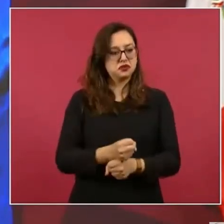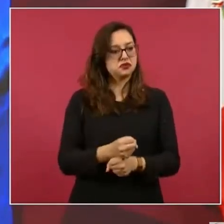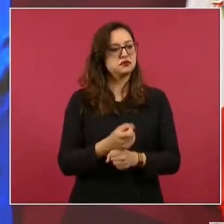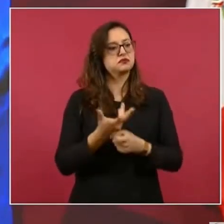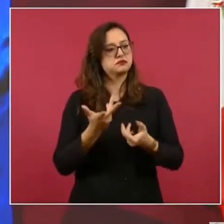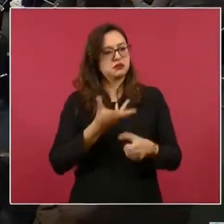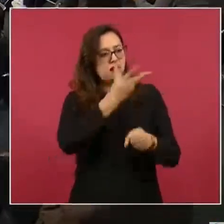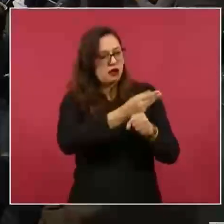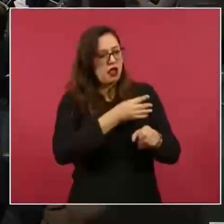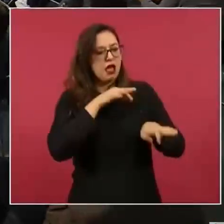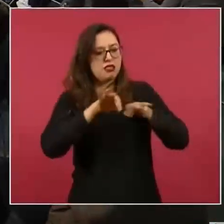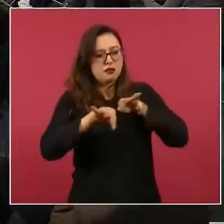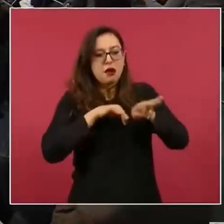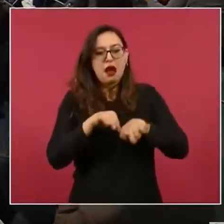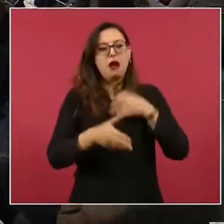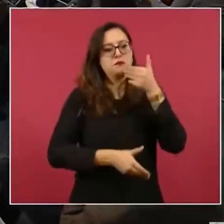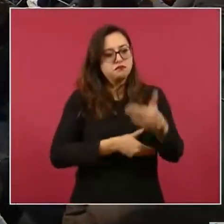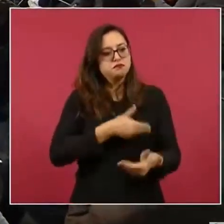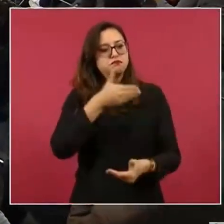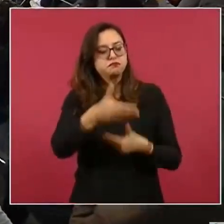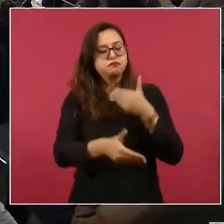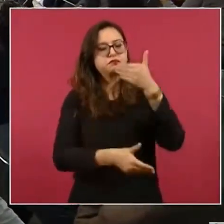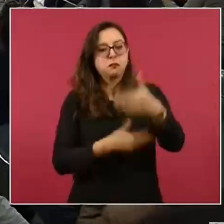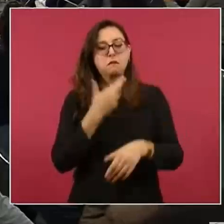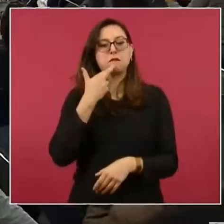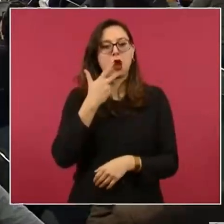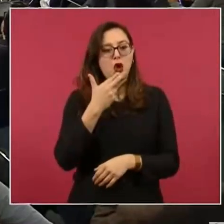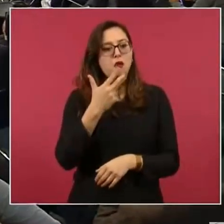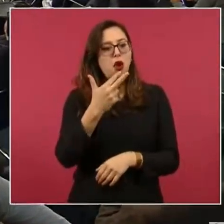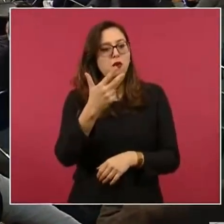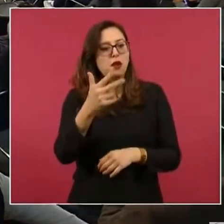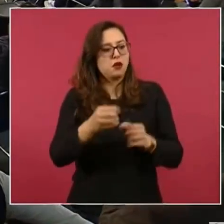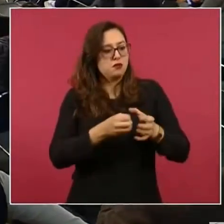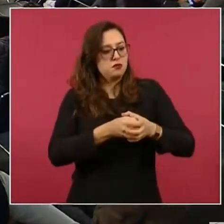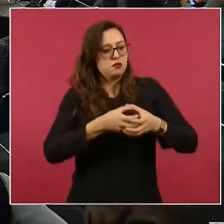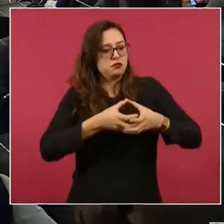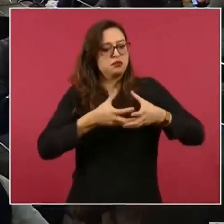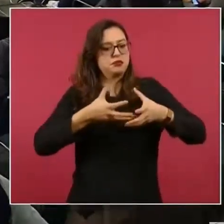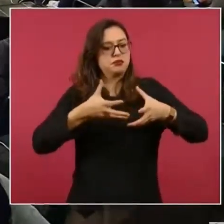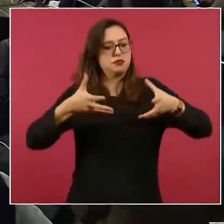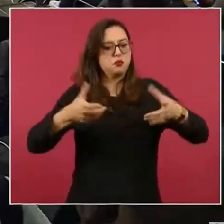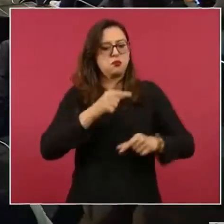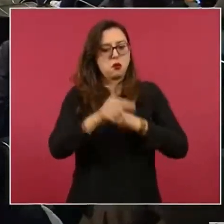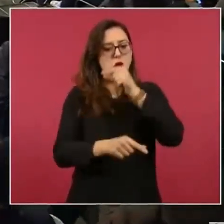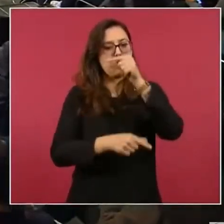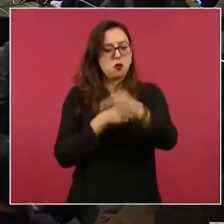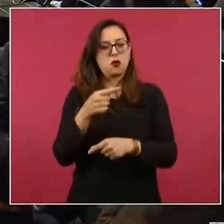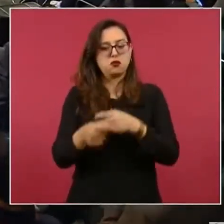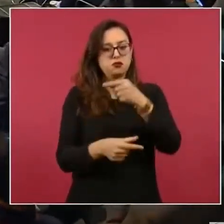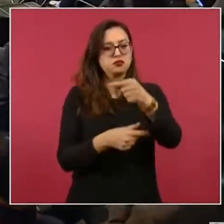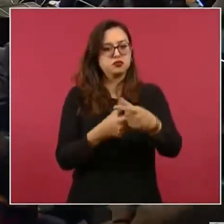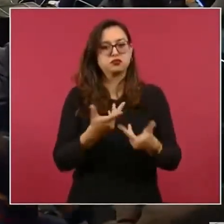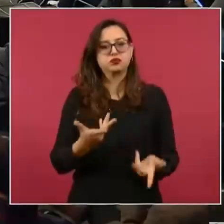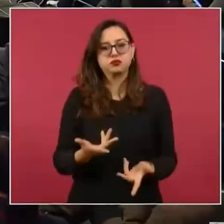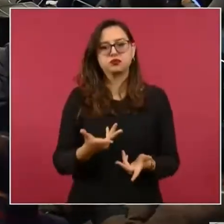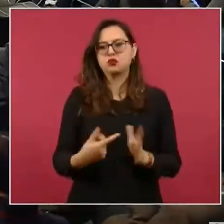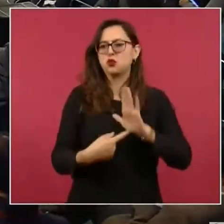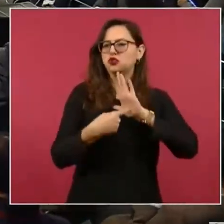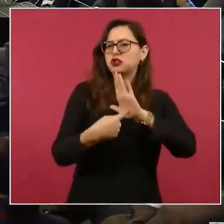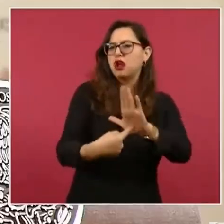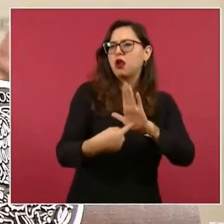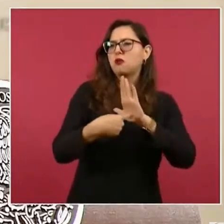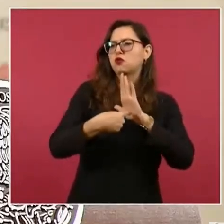ir desmintiendo